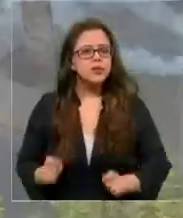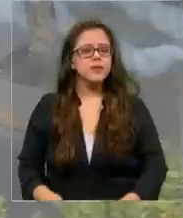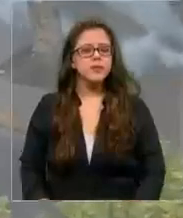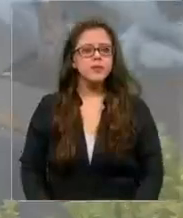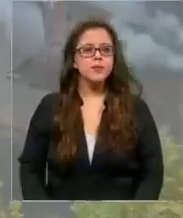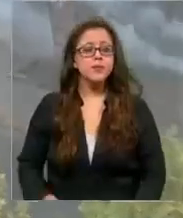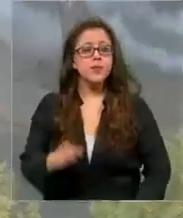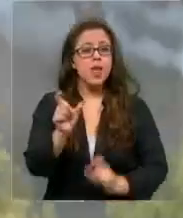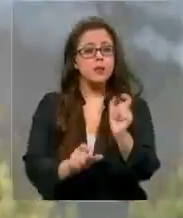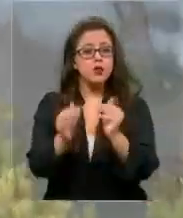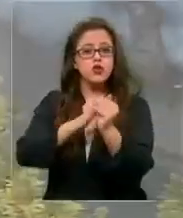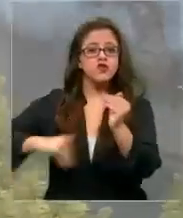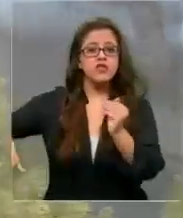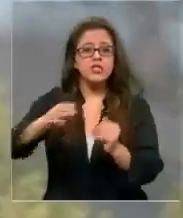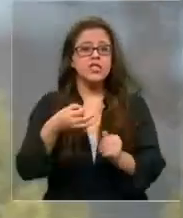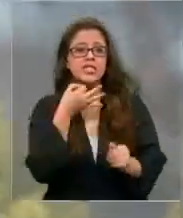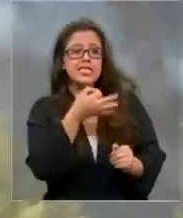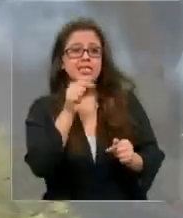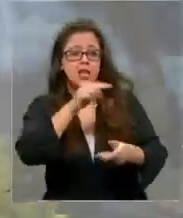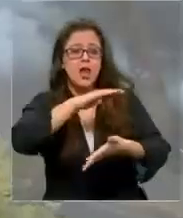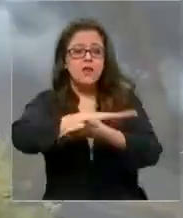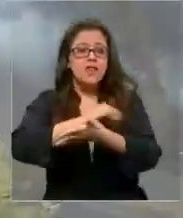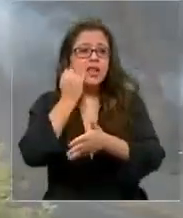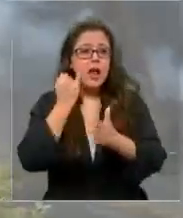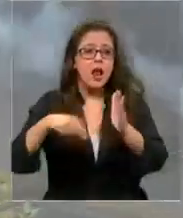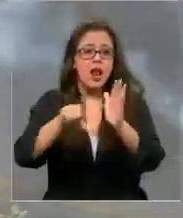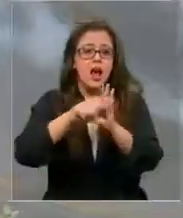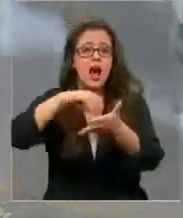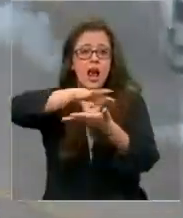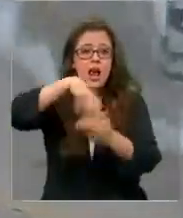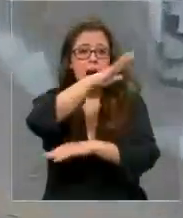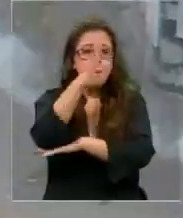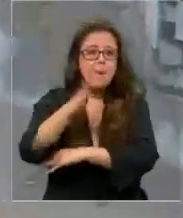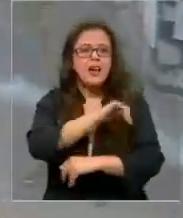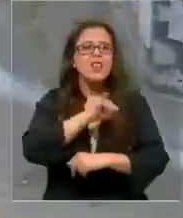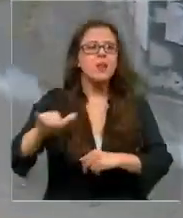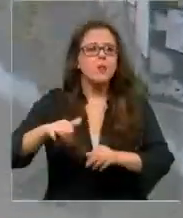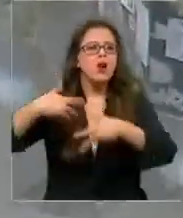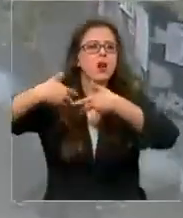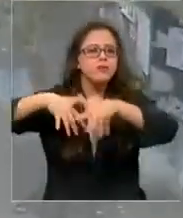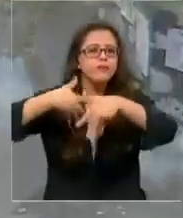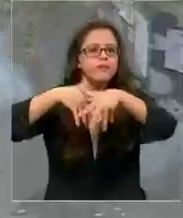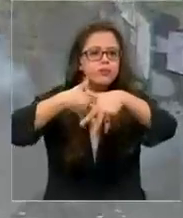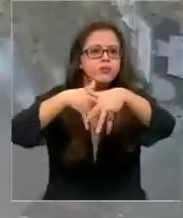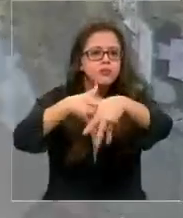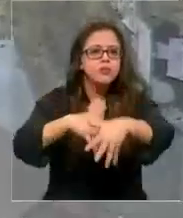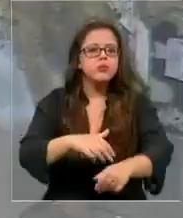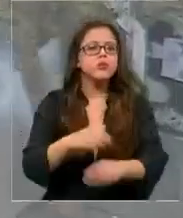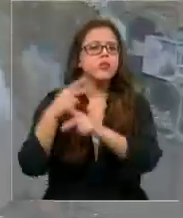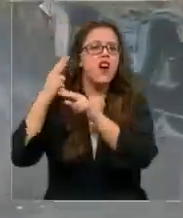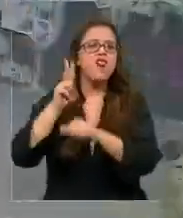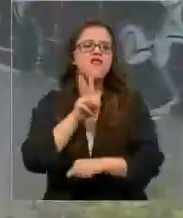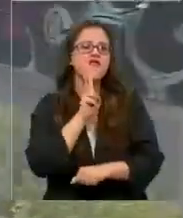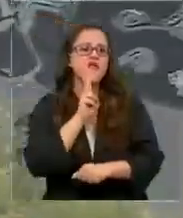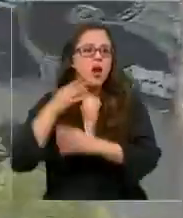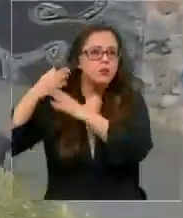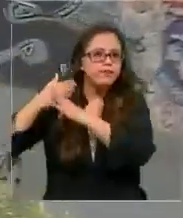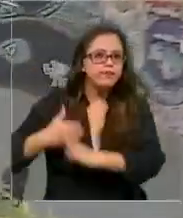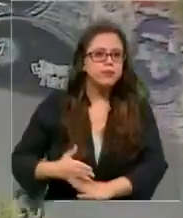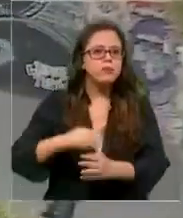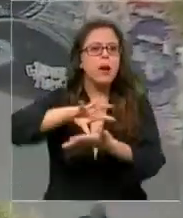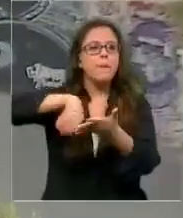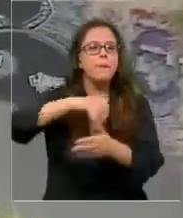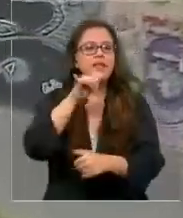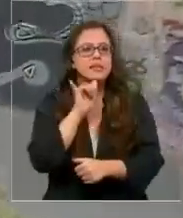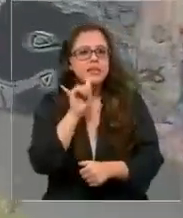Los mismos vecinos acusan que las fiestas clandestinas en el parque se generan luego de las protestas desarrolladas todos los viernes en Plaza Baquedano.